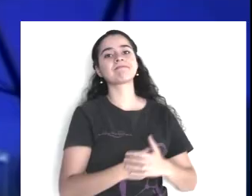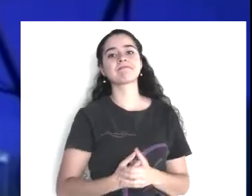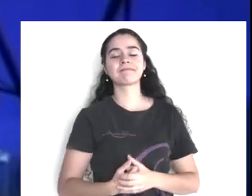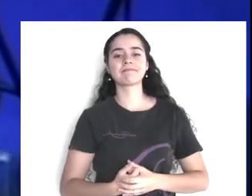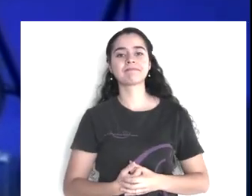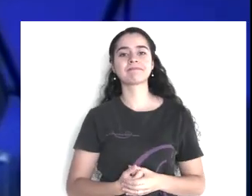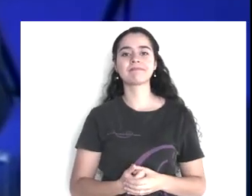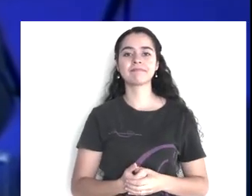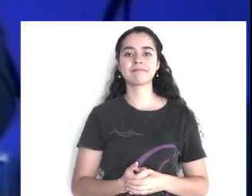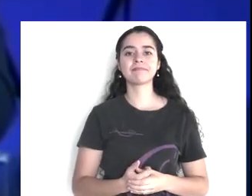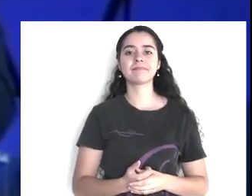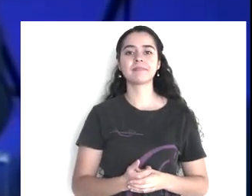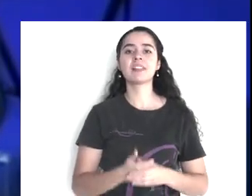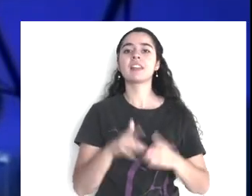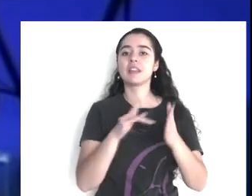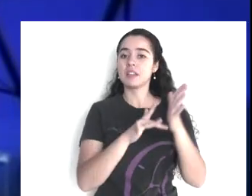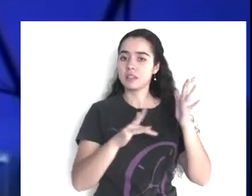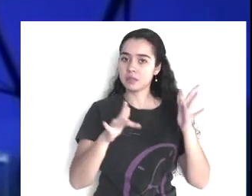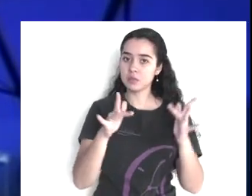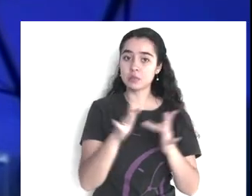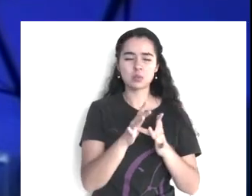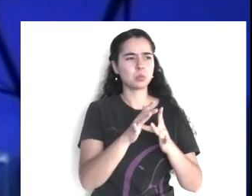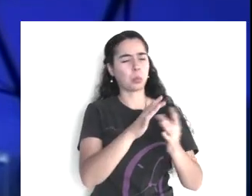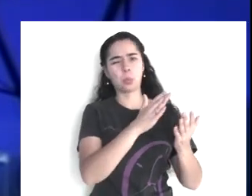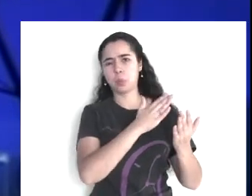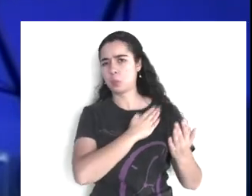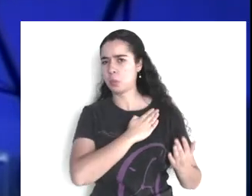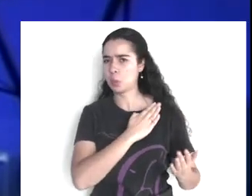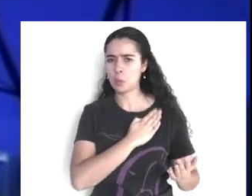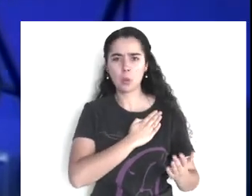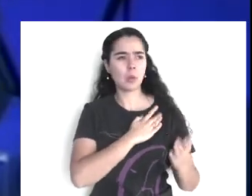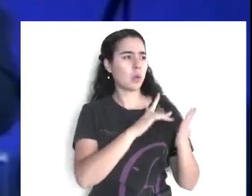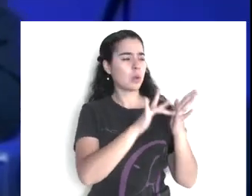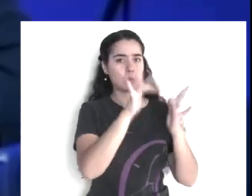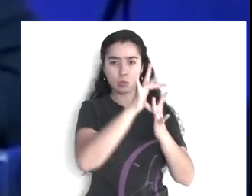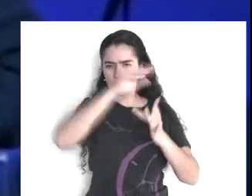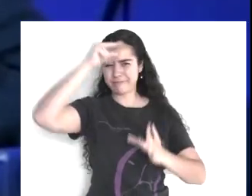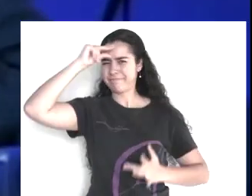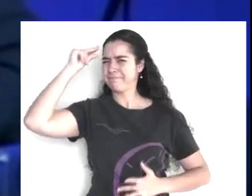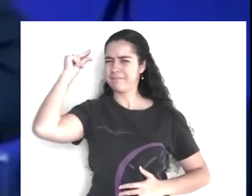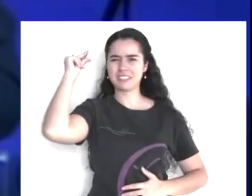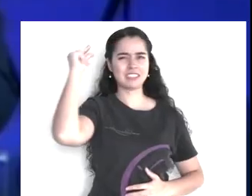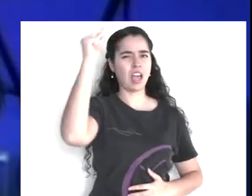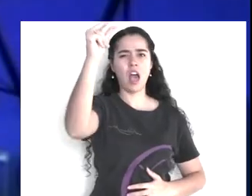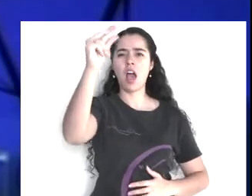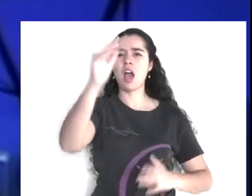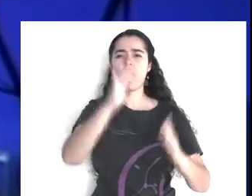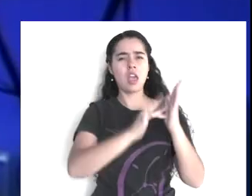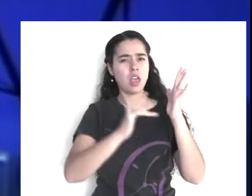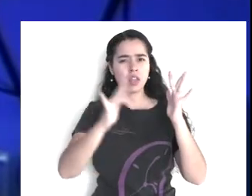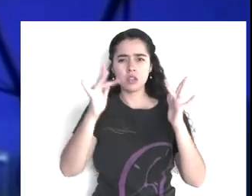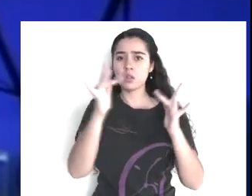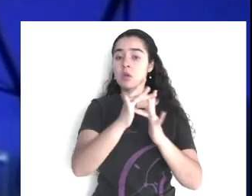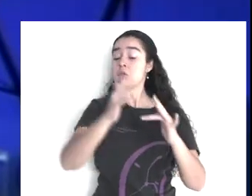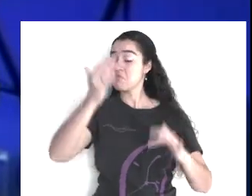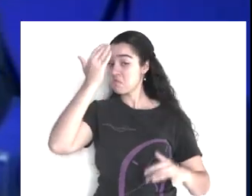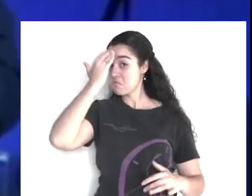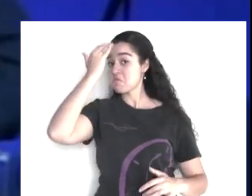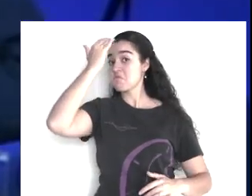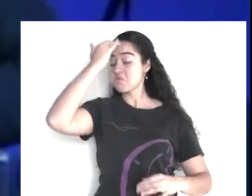de cómo tenía temor de Dios, tenía espíritu de sabiduría, de conocimiento.